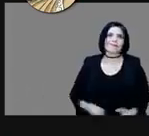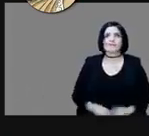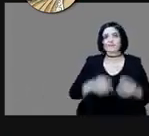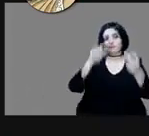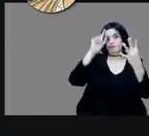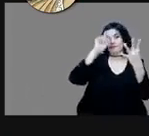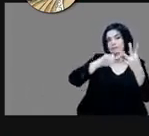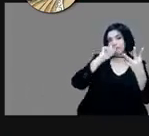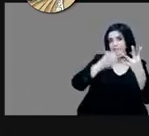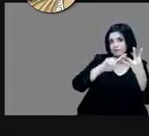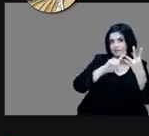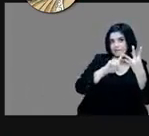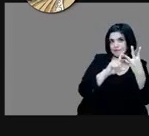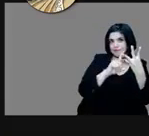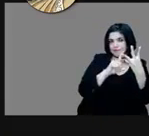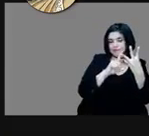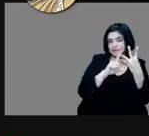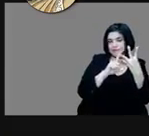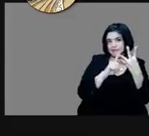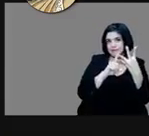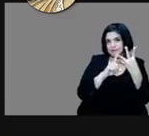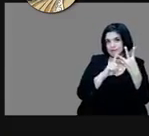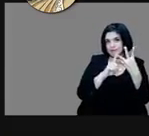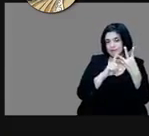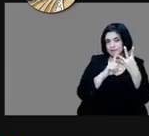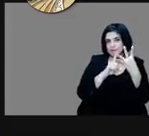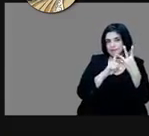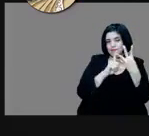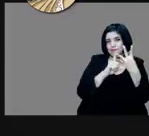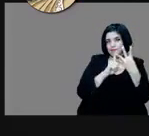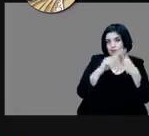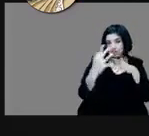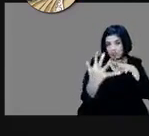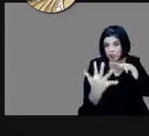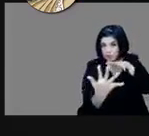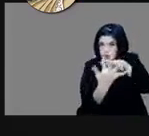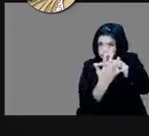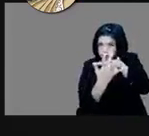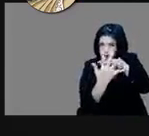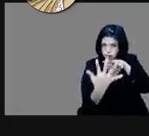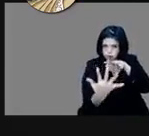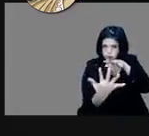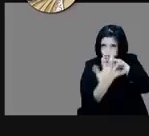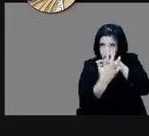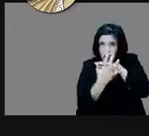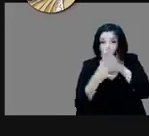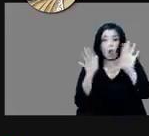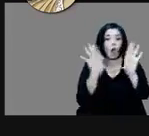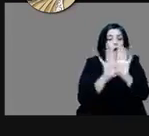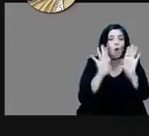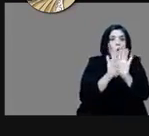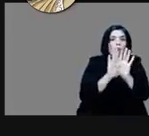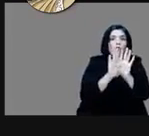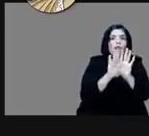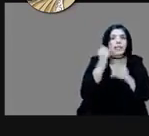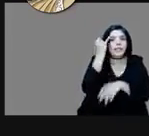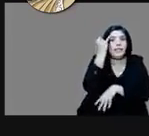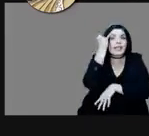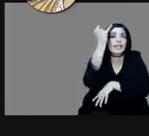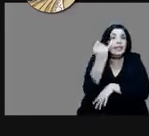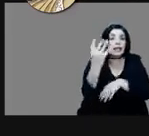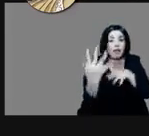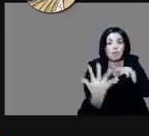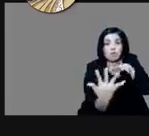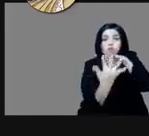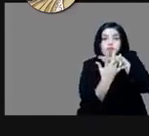Tercero, el de la guerra, ¿no? La estrategia guerrera de Cortés era